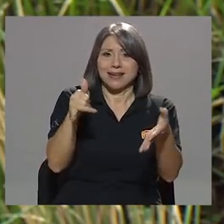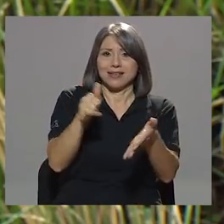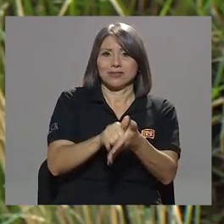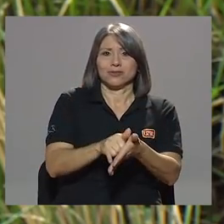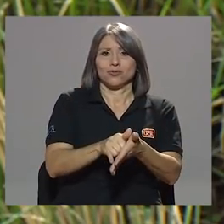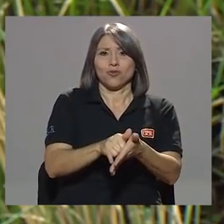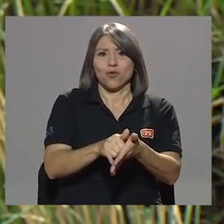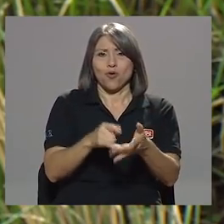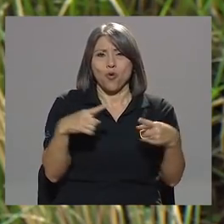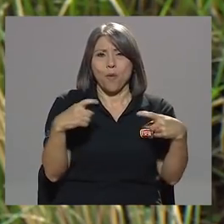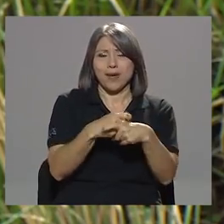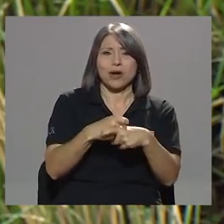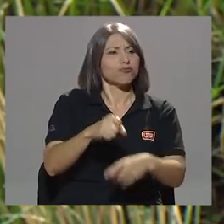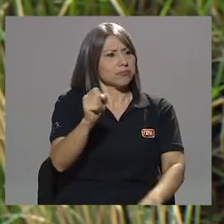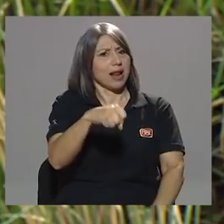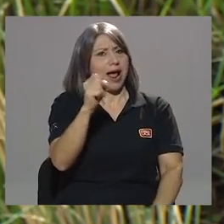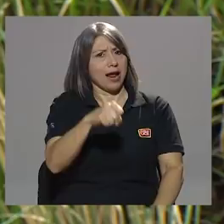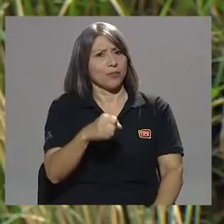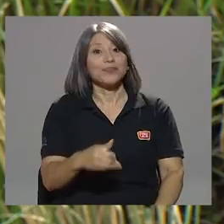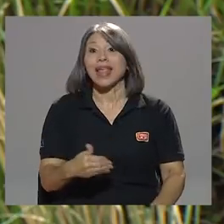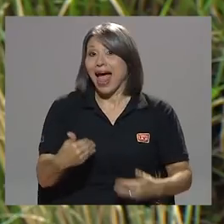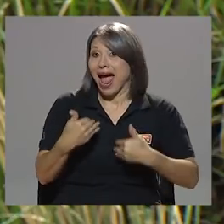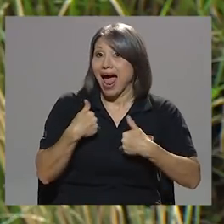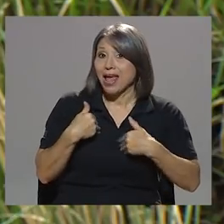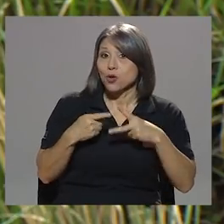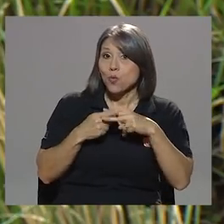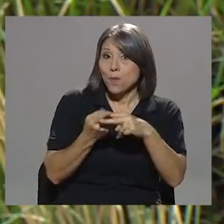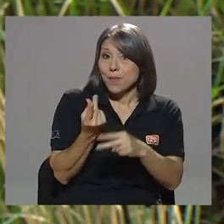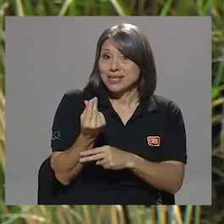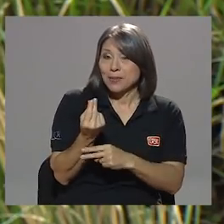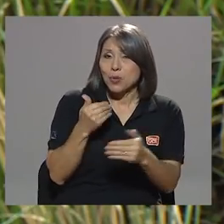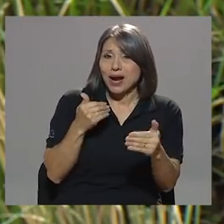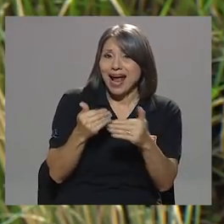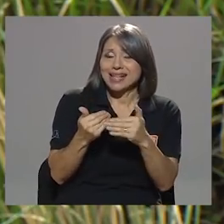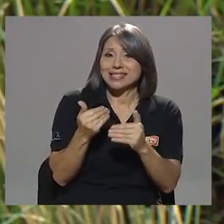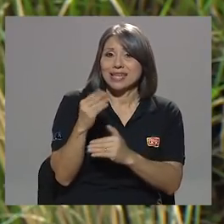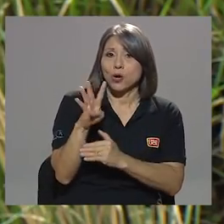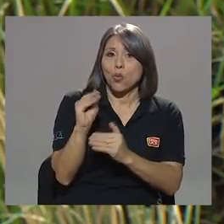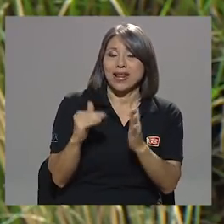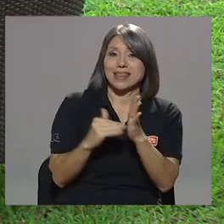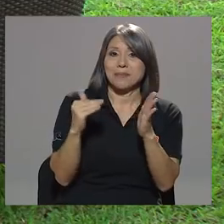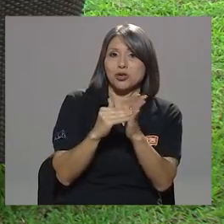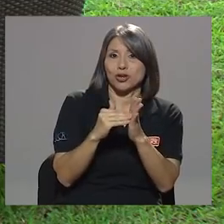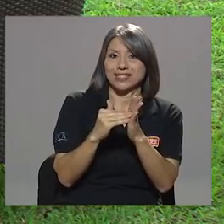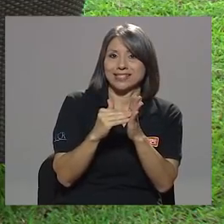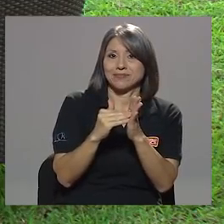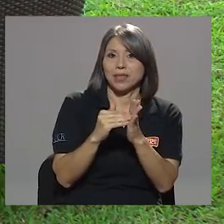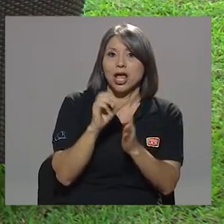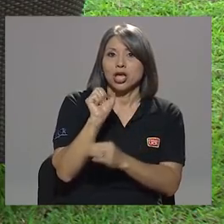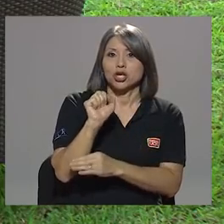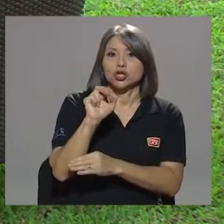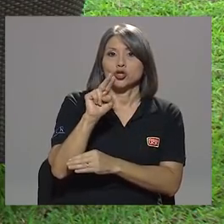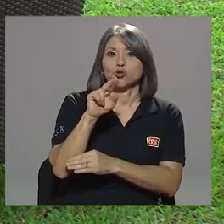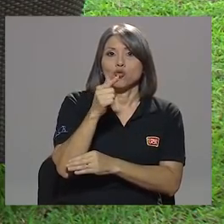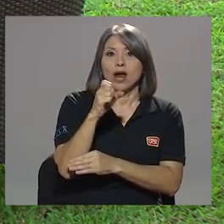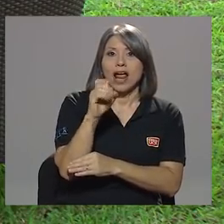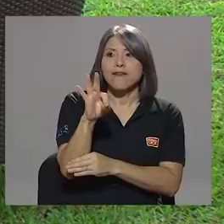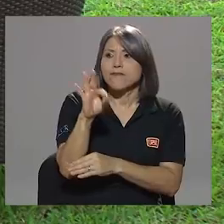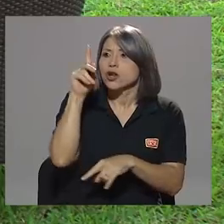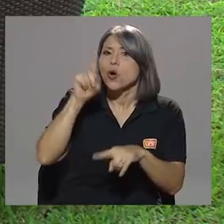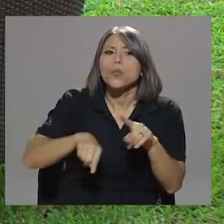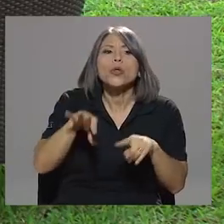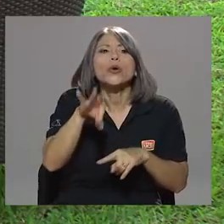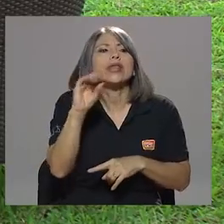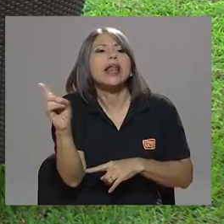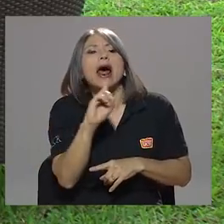complejo. Claro. Existe un préstamo de casi 40 millones. Su jefe no pudo determinar el destino de la tercera parte.